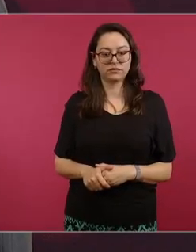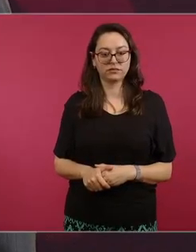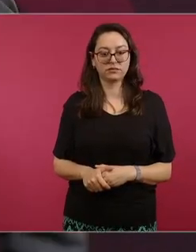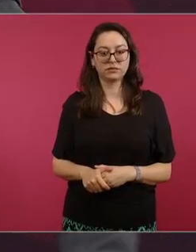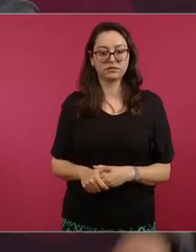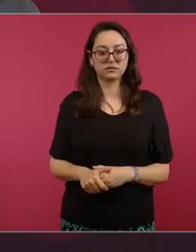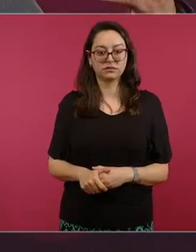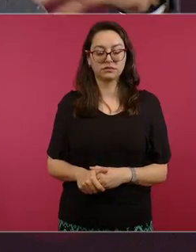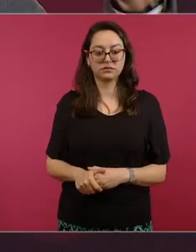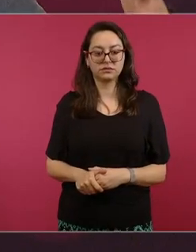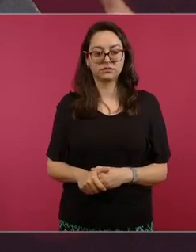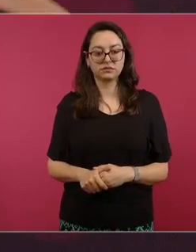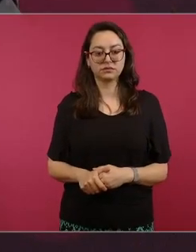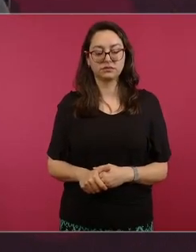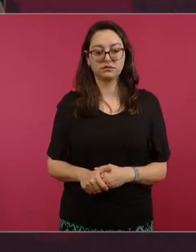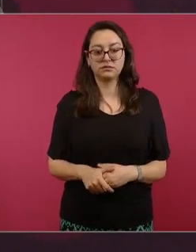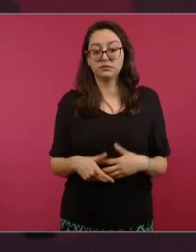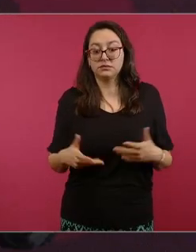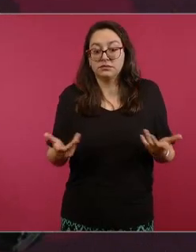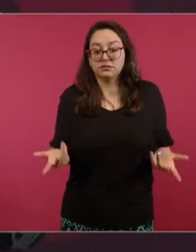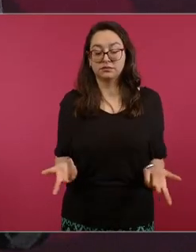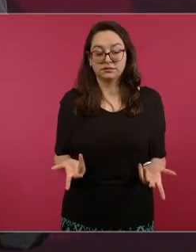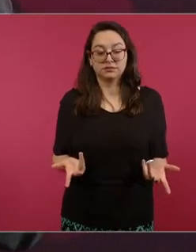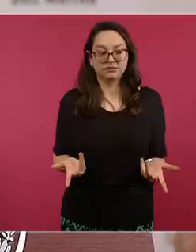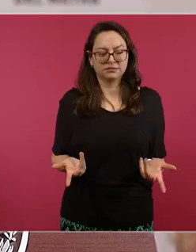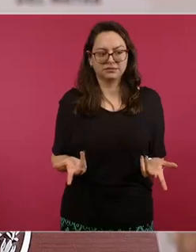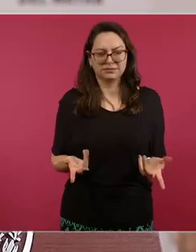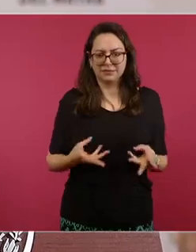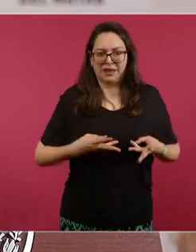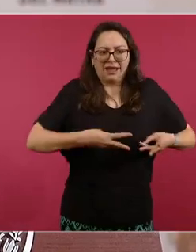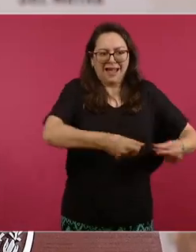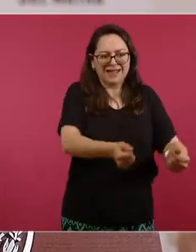y así al otro día vi